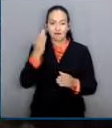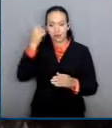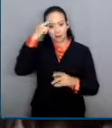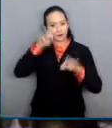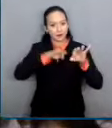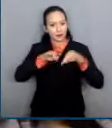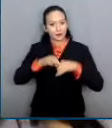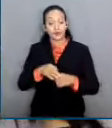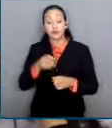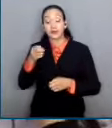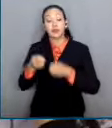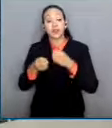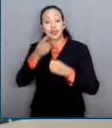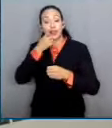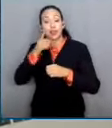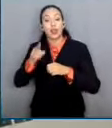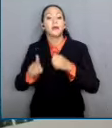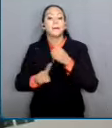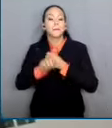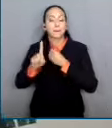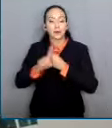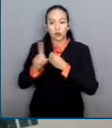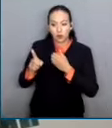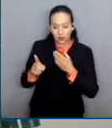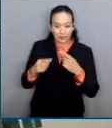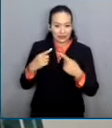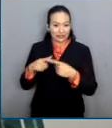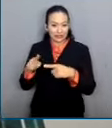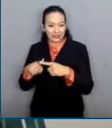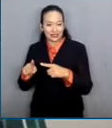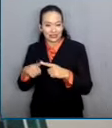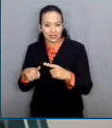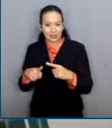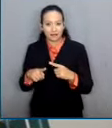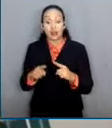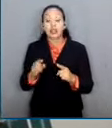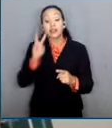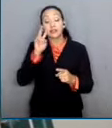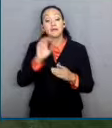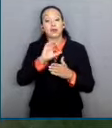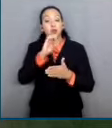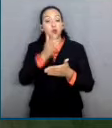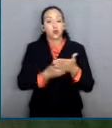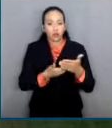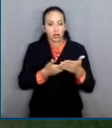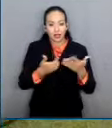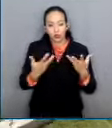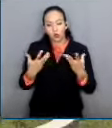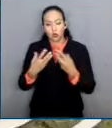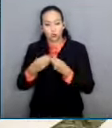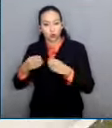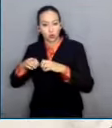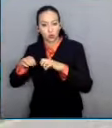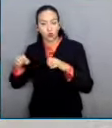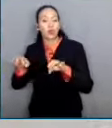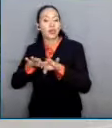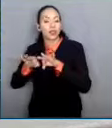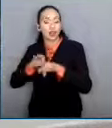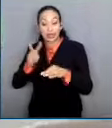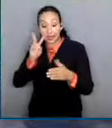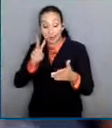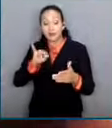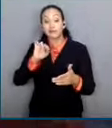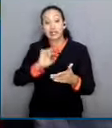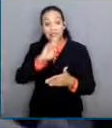conflictos laborales derivados de la aplicación de un contrato colectivo de trabajo en el que se denuncia la vulneración de algún derecho